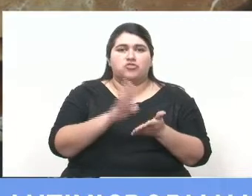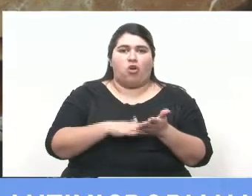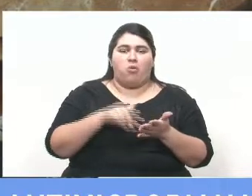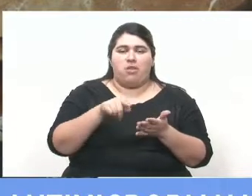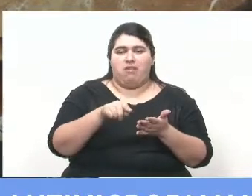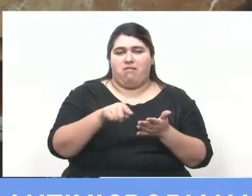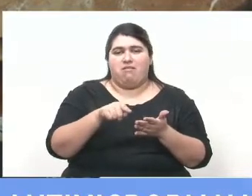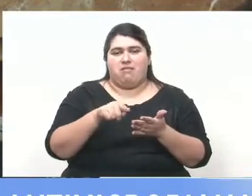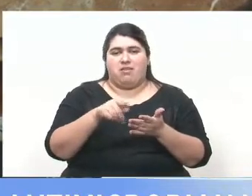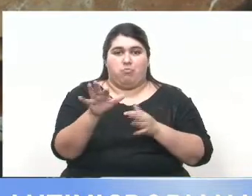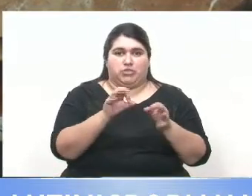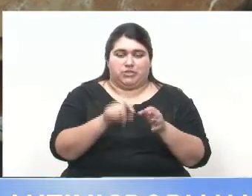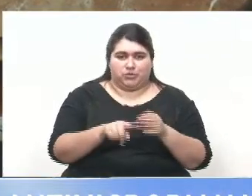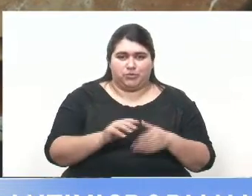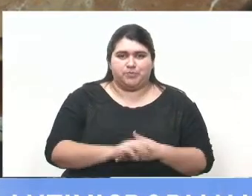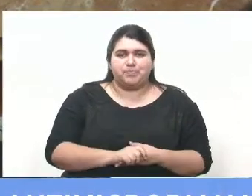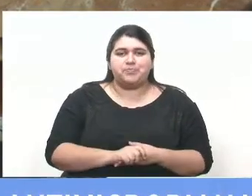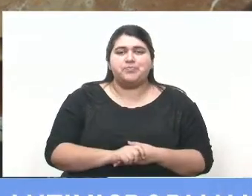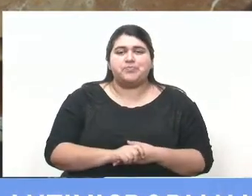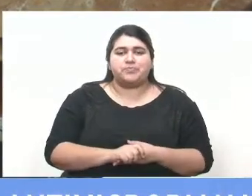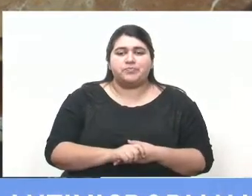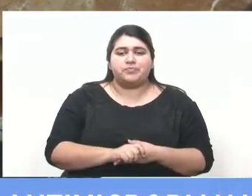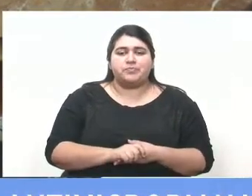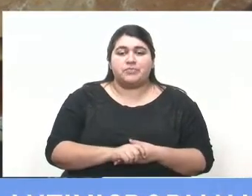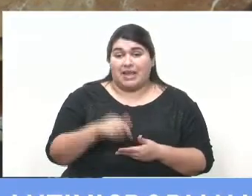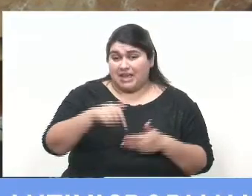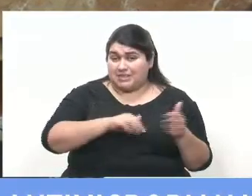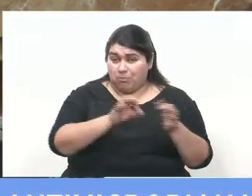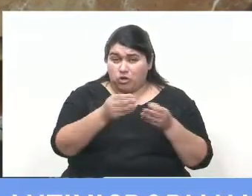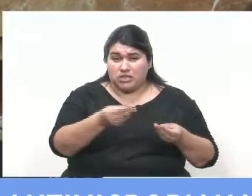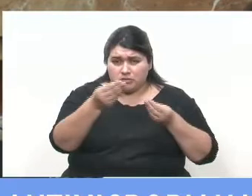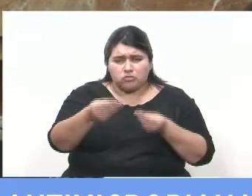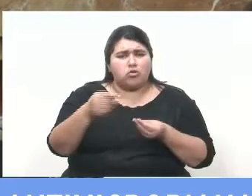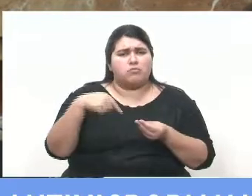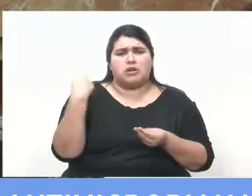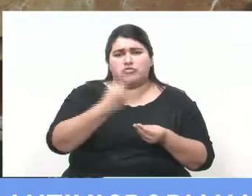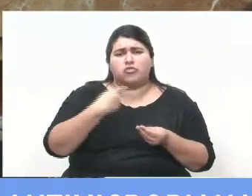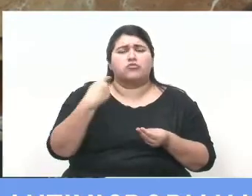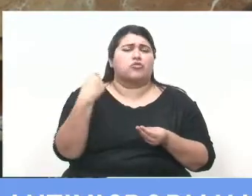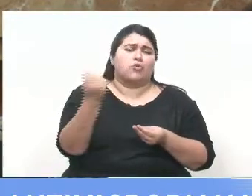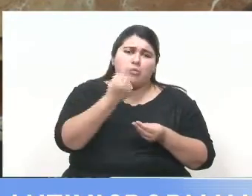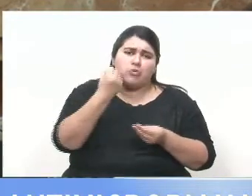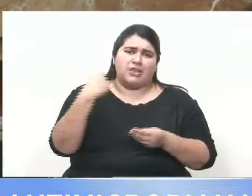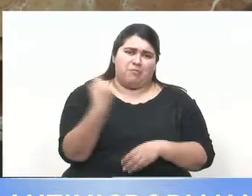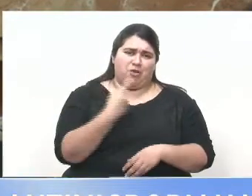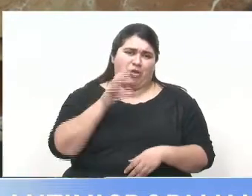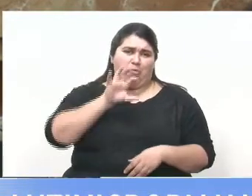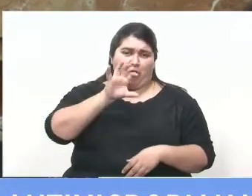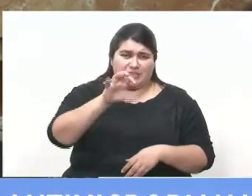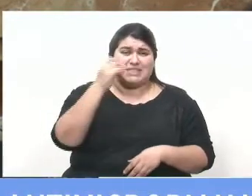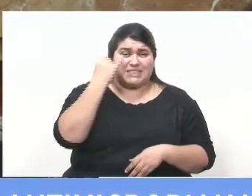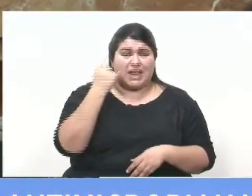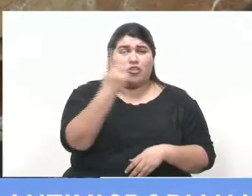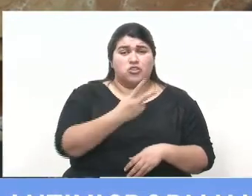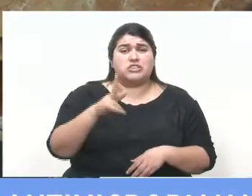en este sentido. Este proyecto, por supuesto, es muy importante para mi provincia. Estamos hablando de más de 230